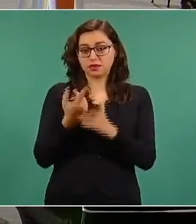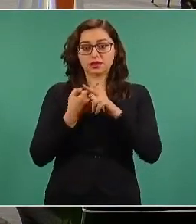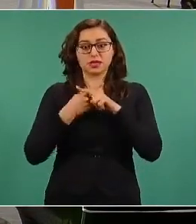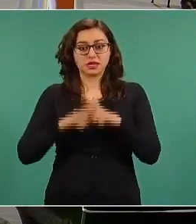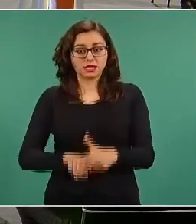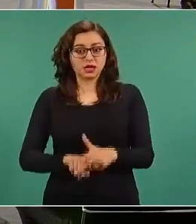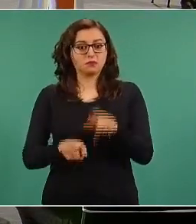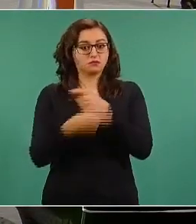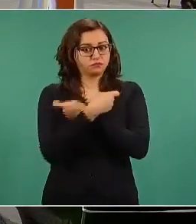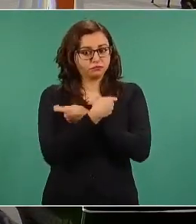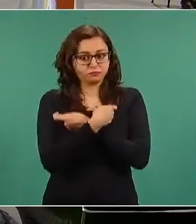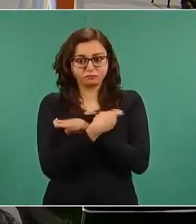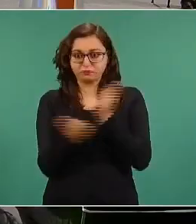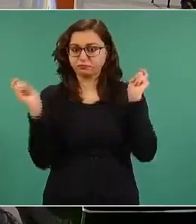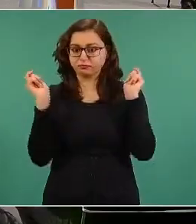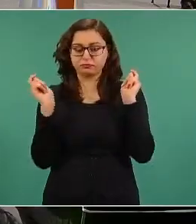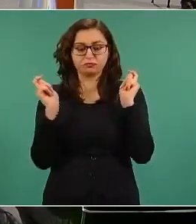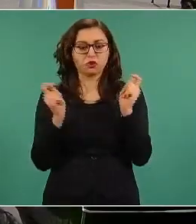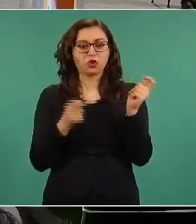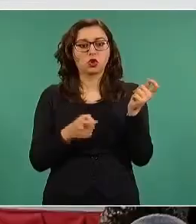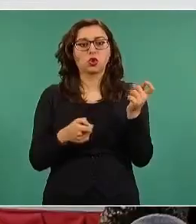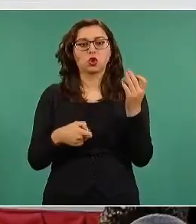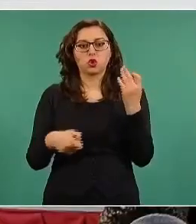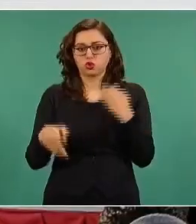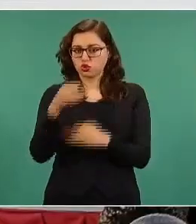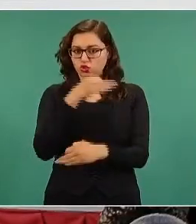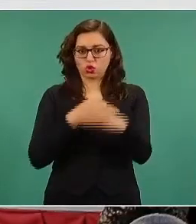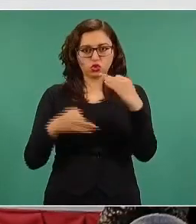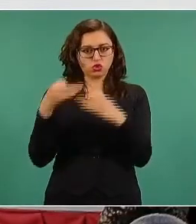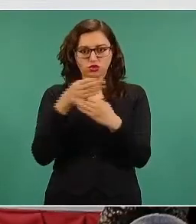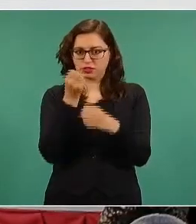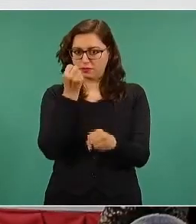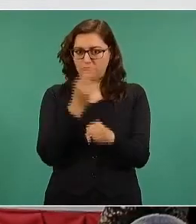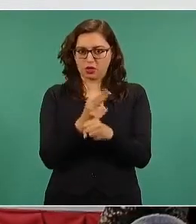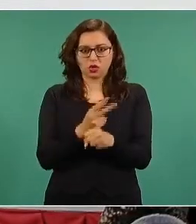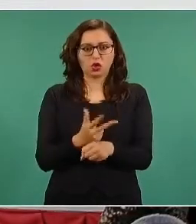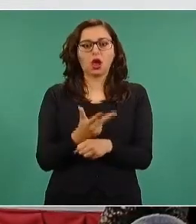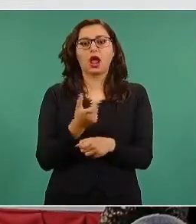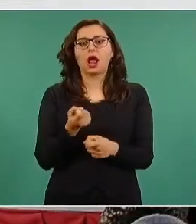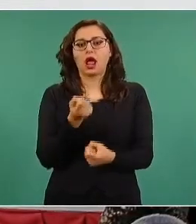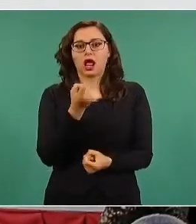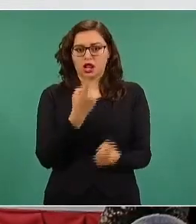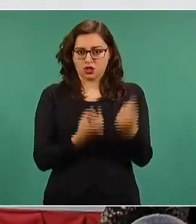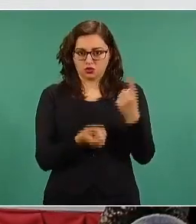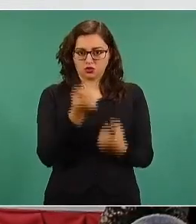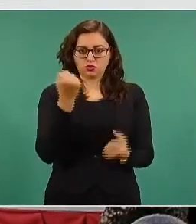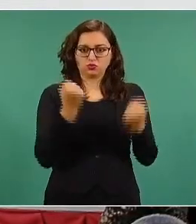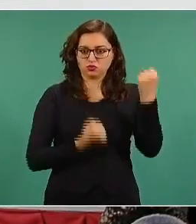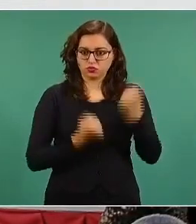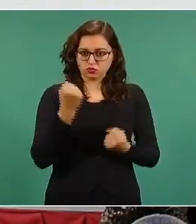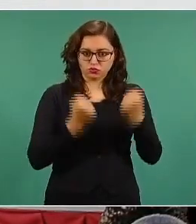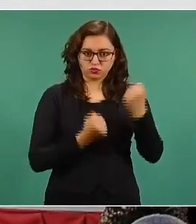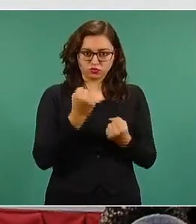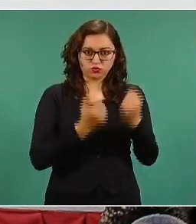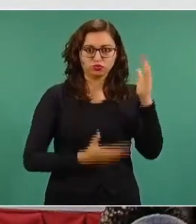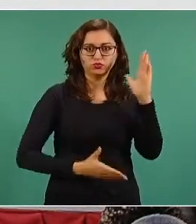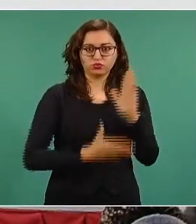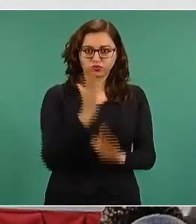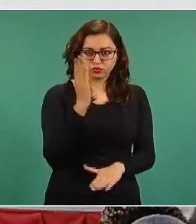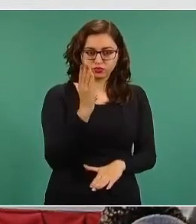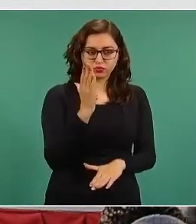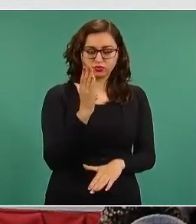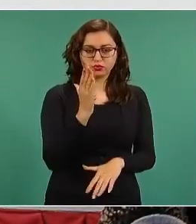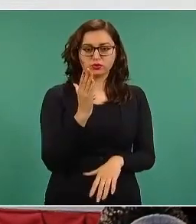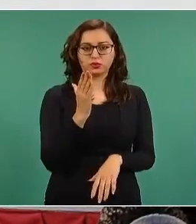Todas las rutas de distribución inician a esa hora. Unas van por tierra, esta del Estado de México,